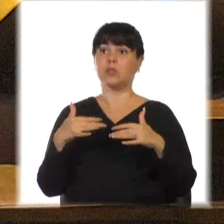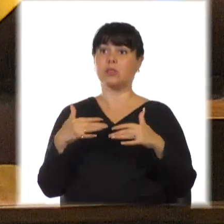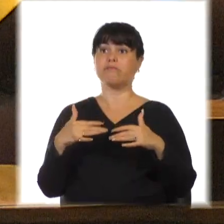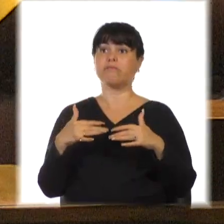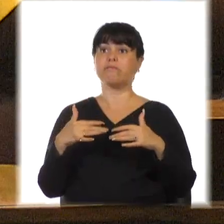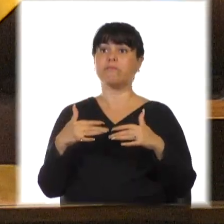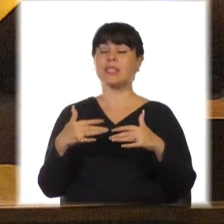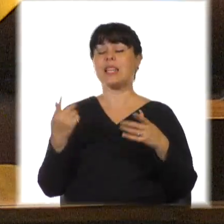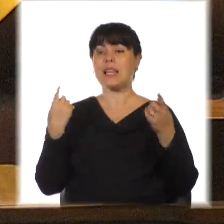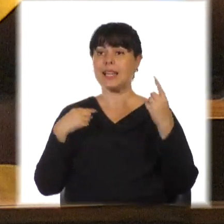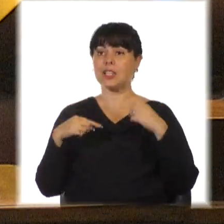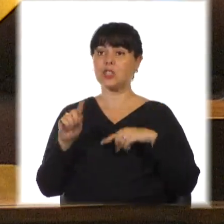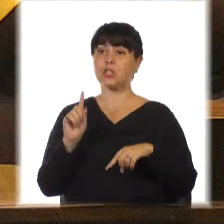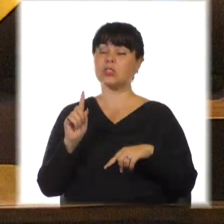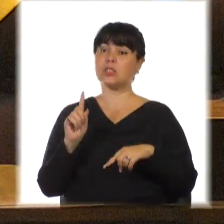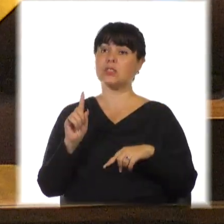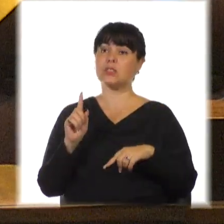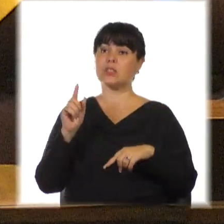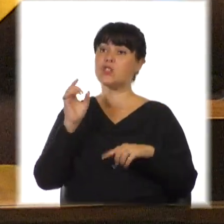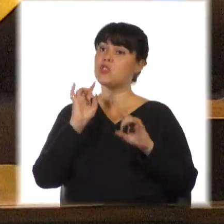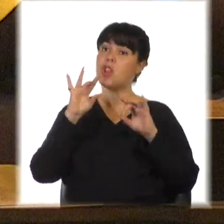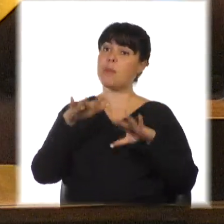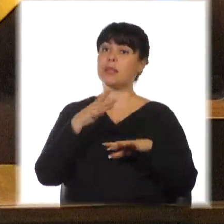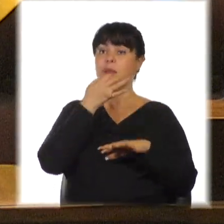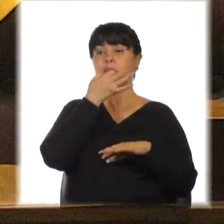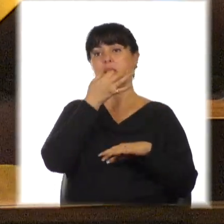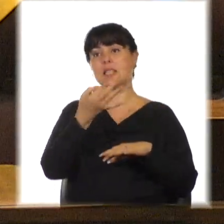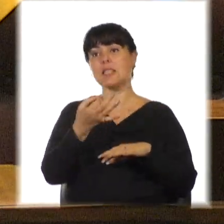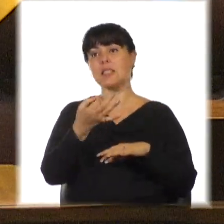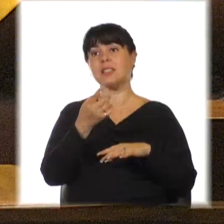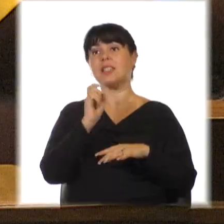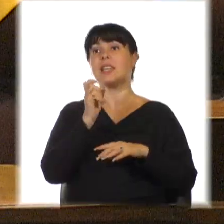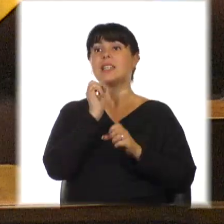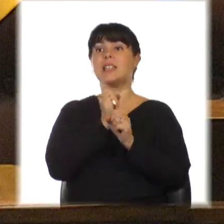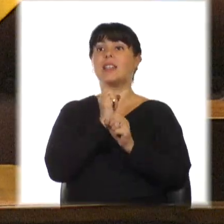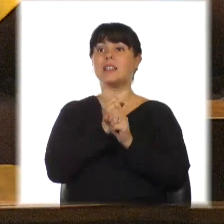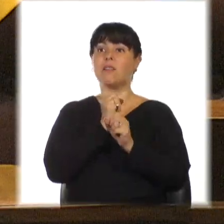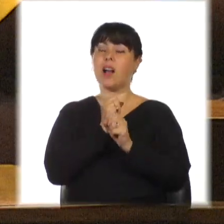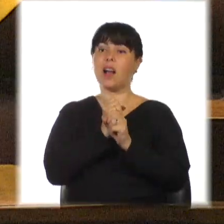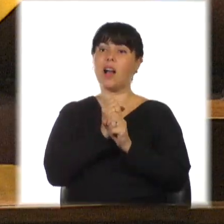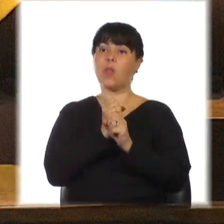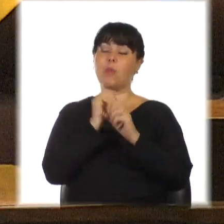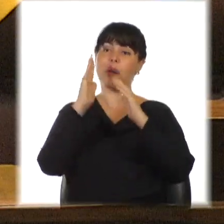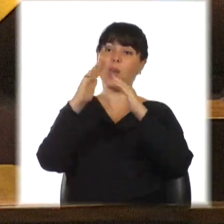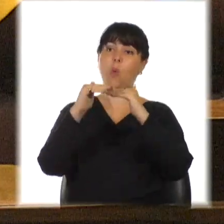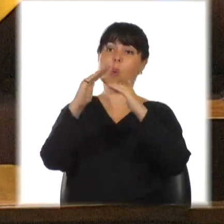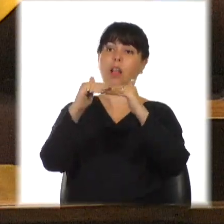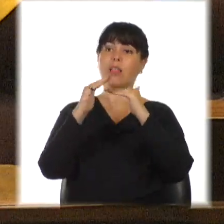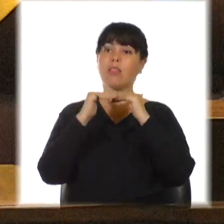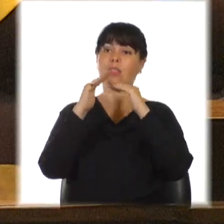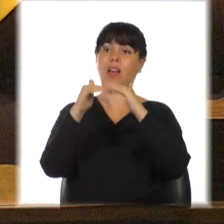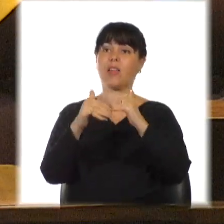Por eso hoy, señor Presidente, solo me resta decir a la gente que ha trabajado tanto por la dignidad de sentirse iguales ante la ley en el